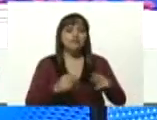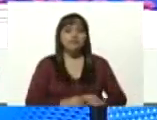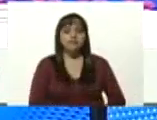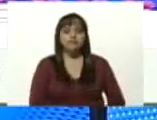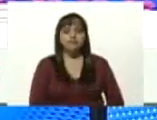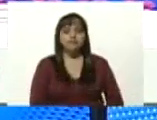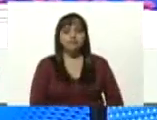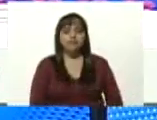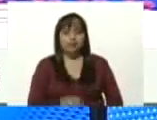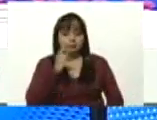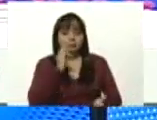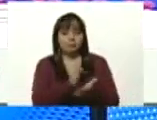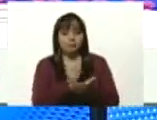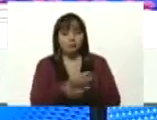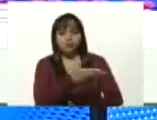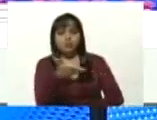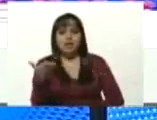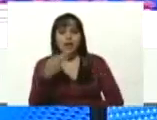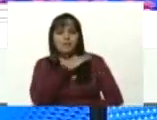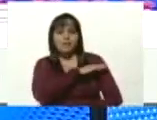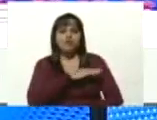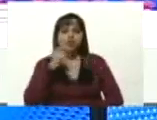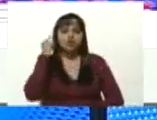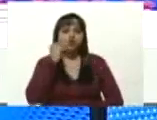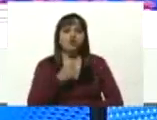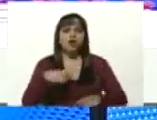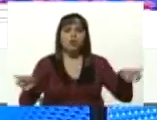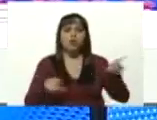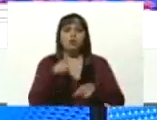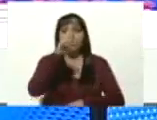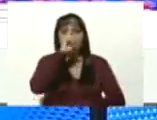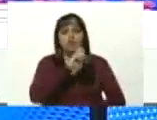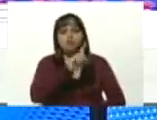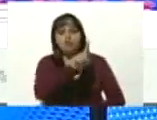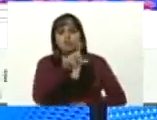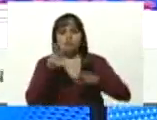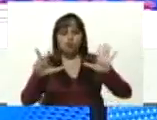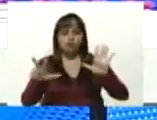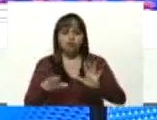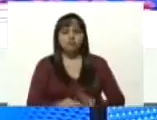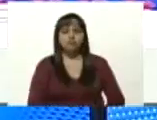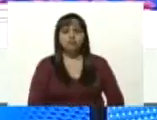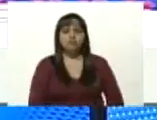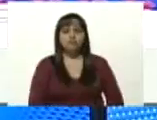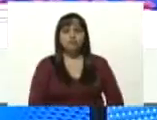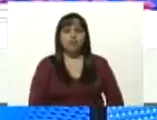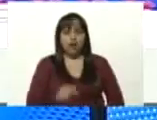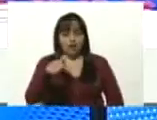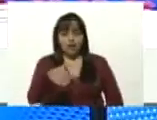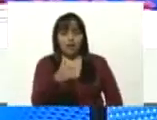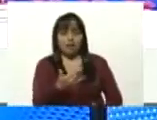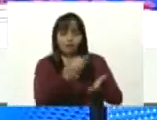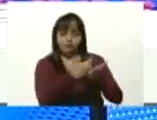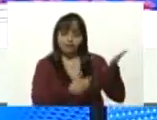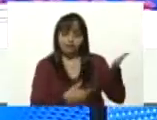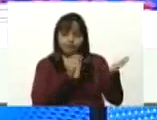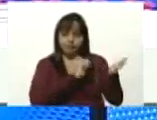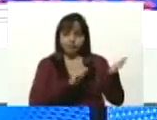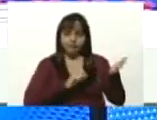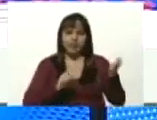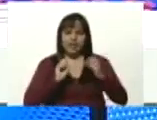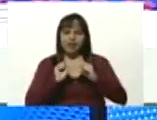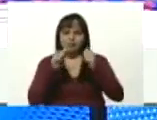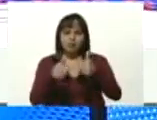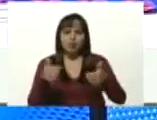fíjense ustedes la misión Sucre cumple 18 años aquí está el documento académico orientador